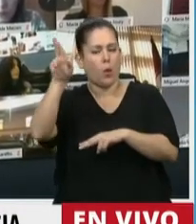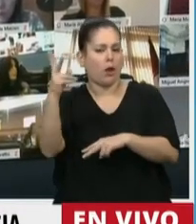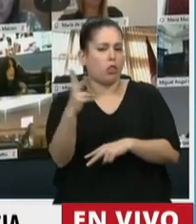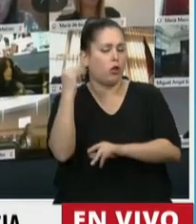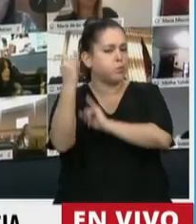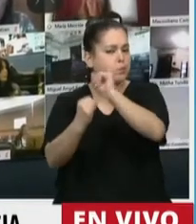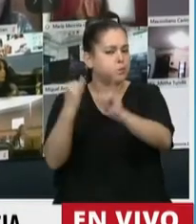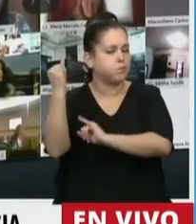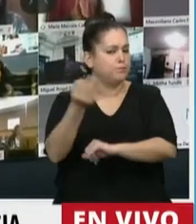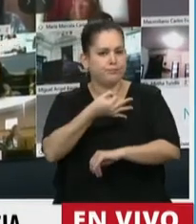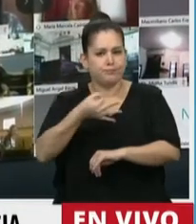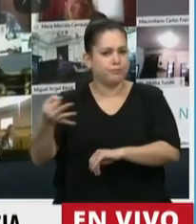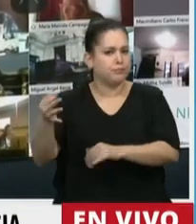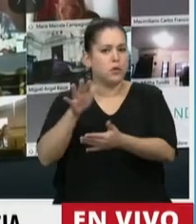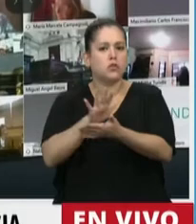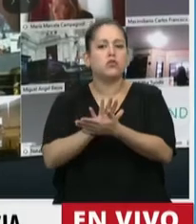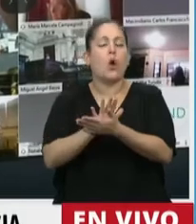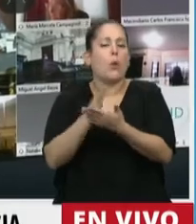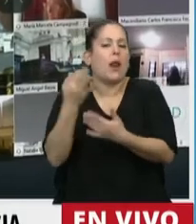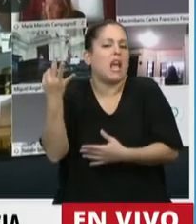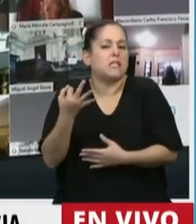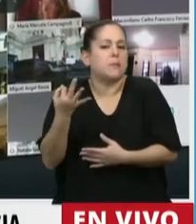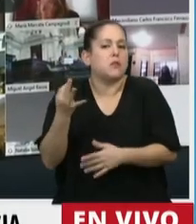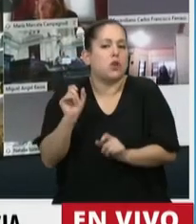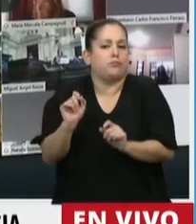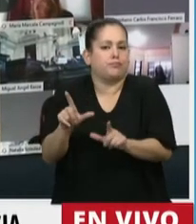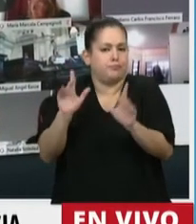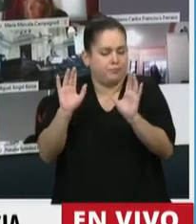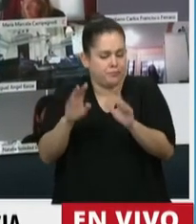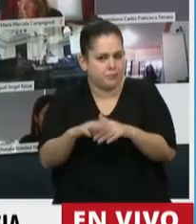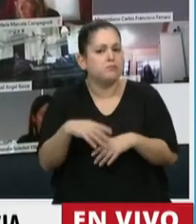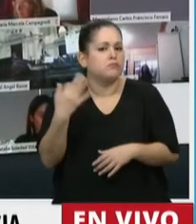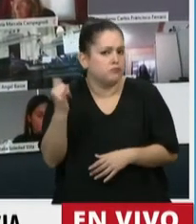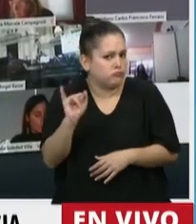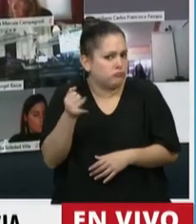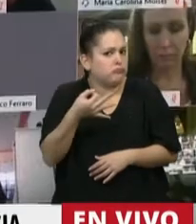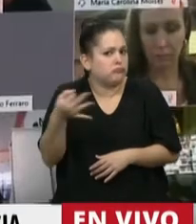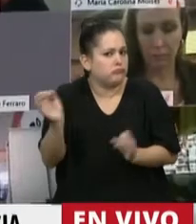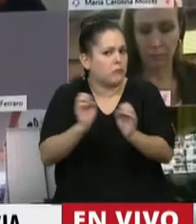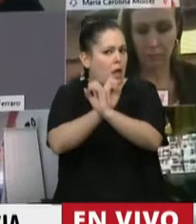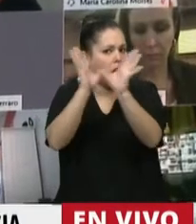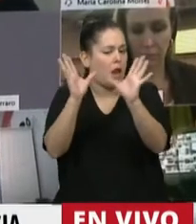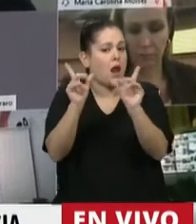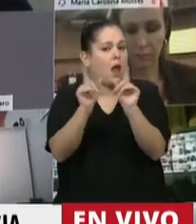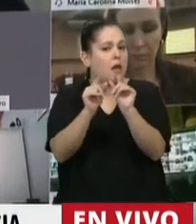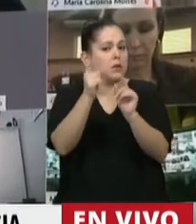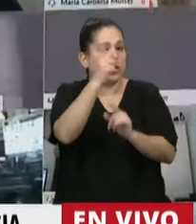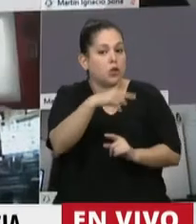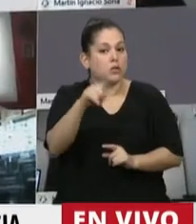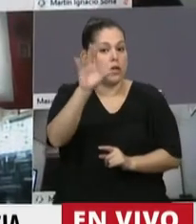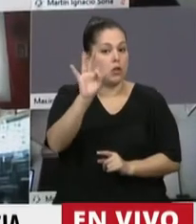la cuestión de la excepcionalidad. Está claro que la modificación de este artículo 109